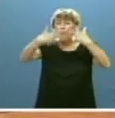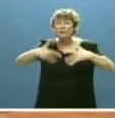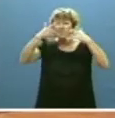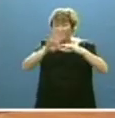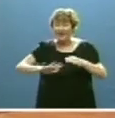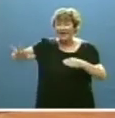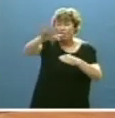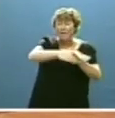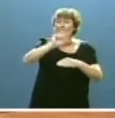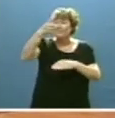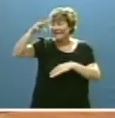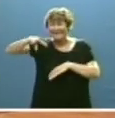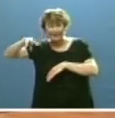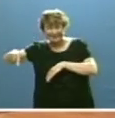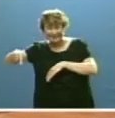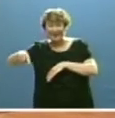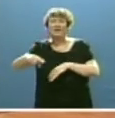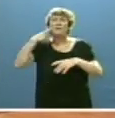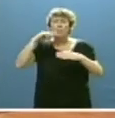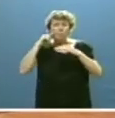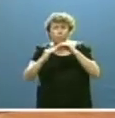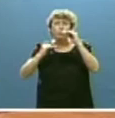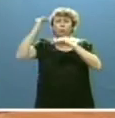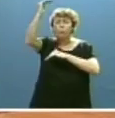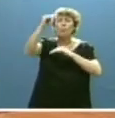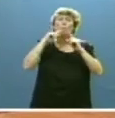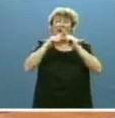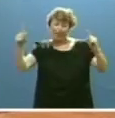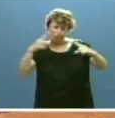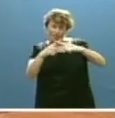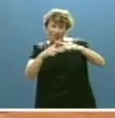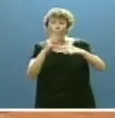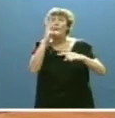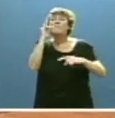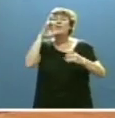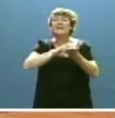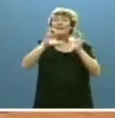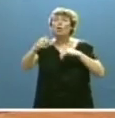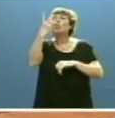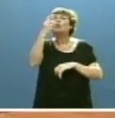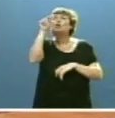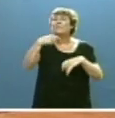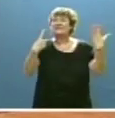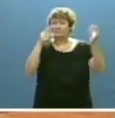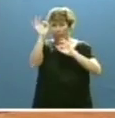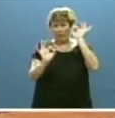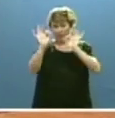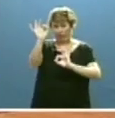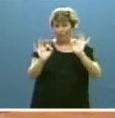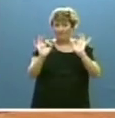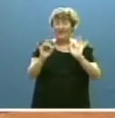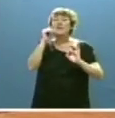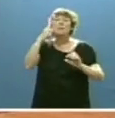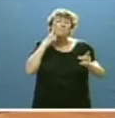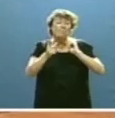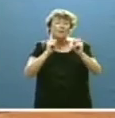regional del primer trimestre registró un crecimiento interanual del PIB de Castilla y León del 2,6% y